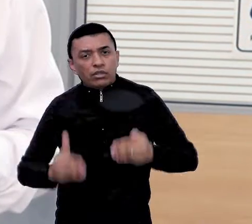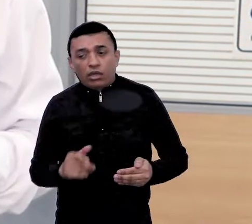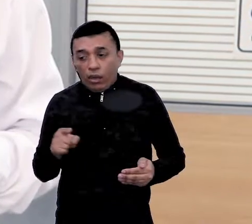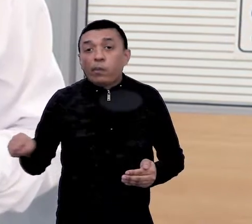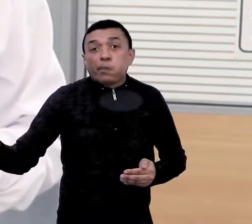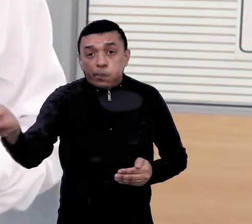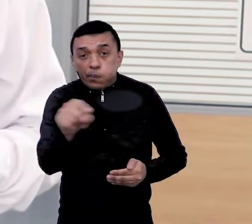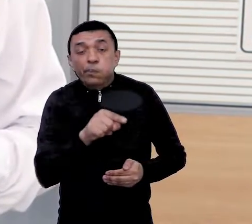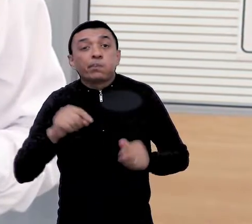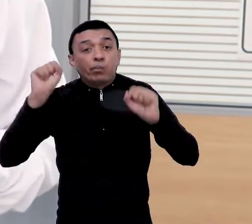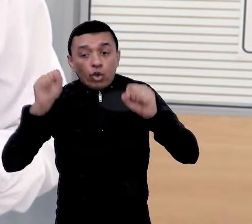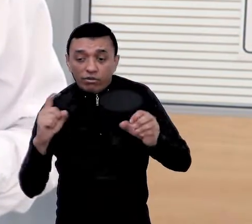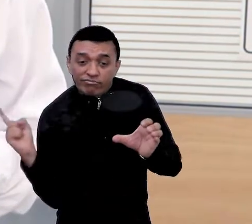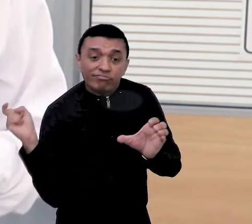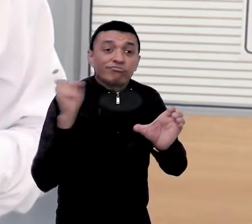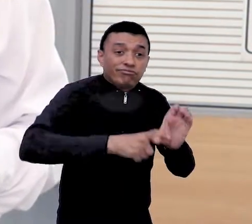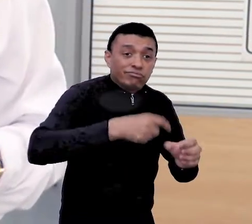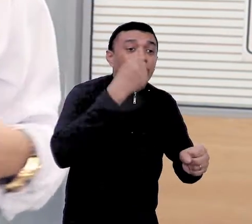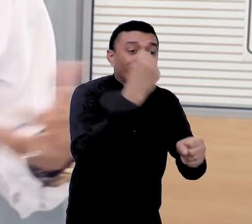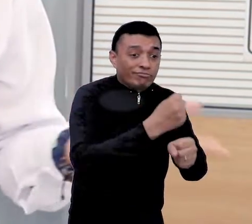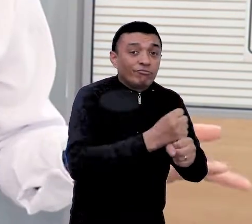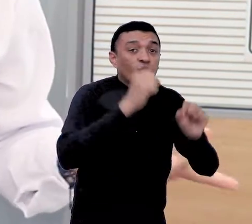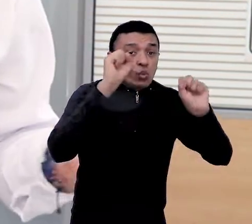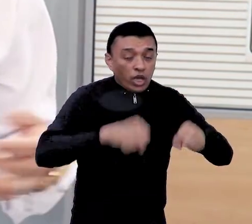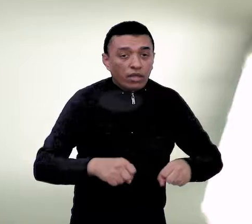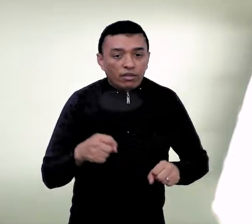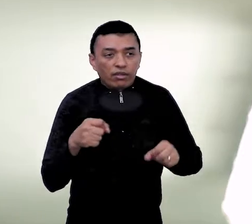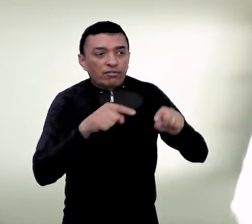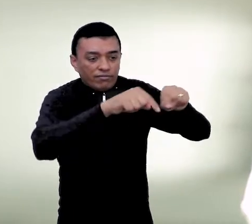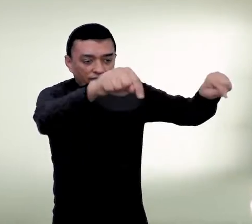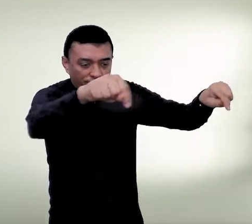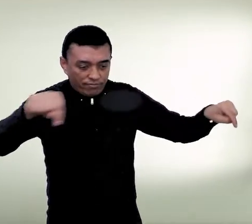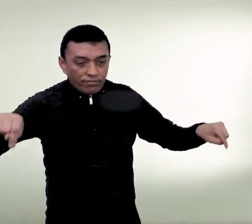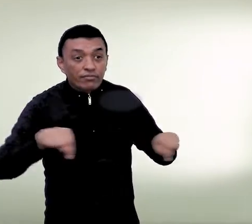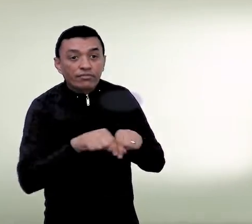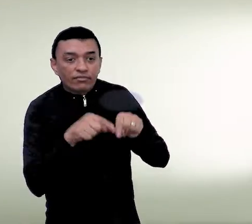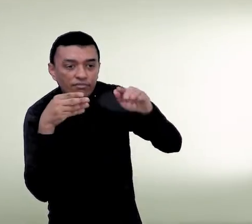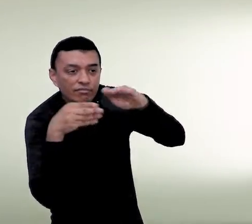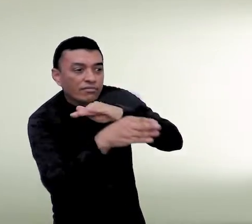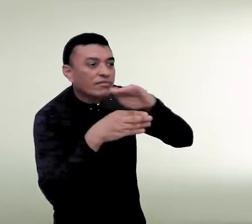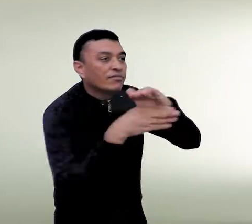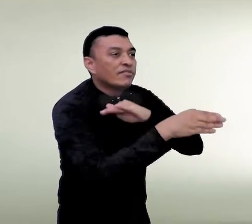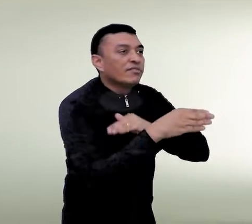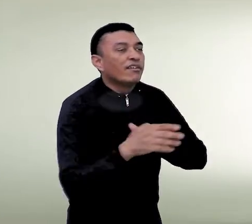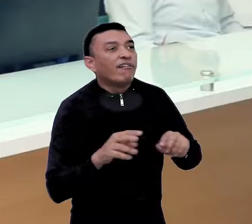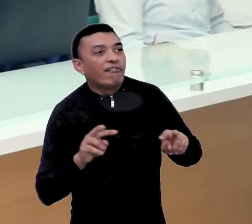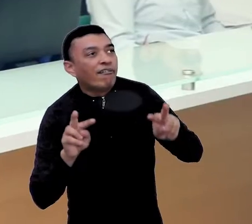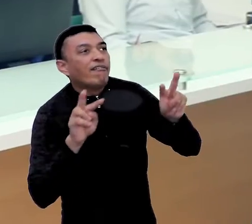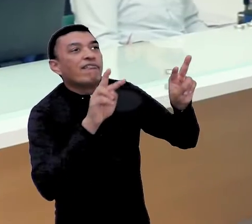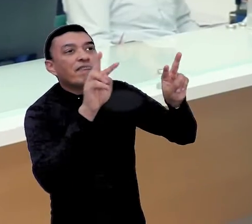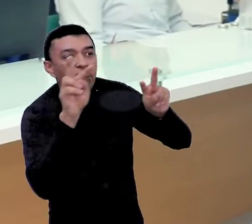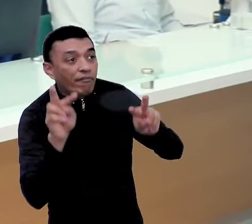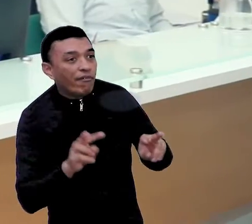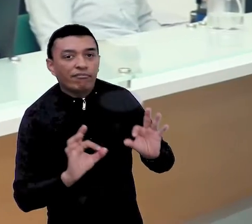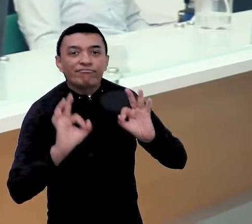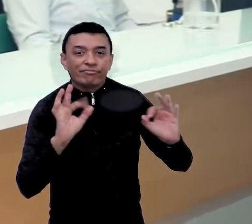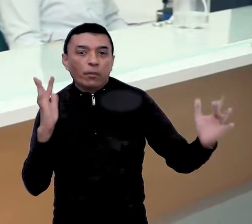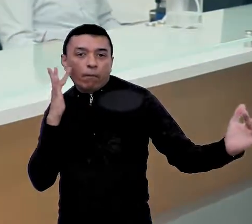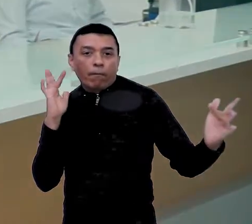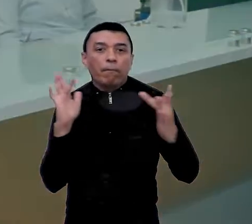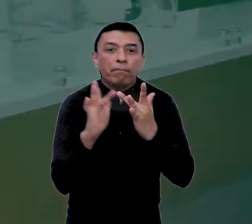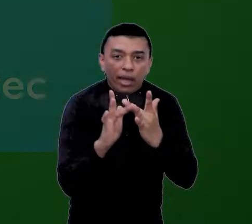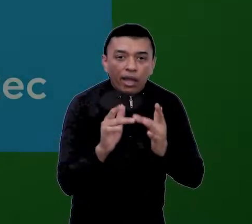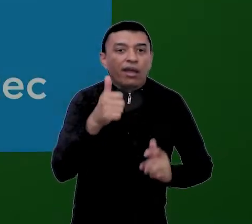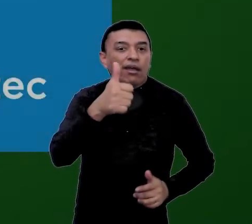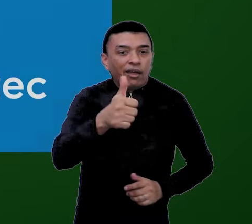discapacidad en el mercado laboral. Contamos con instalaciones y servicios a la medida de sus necesidades y es por esto que hemos